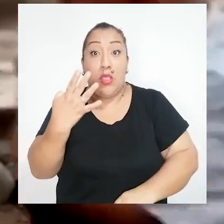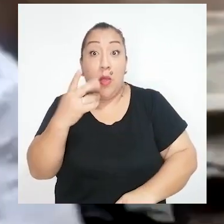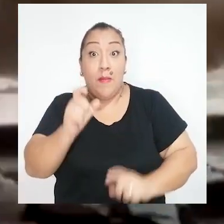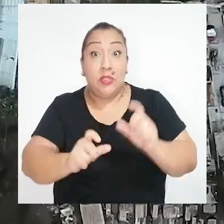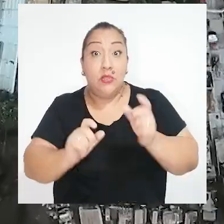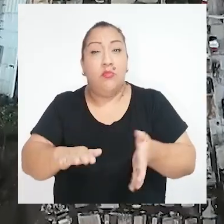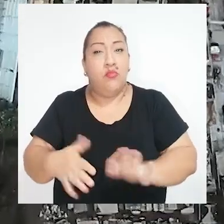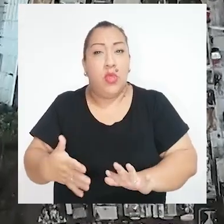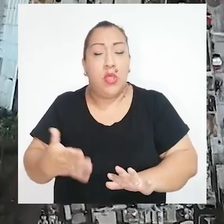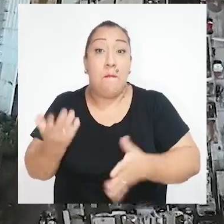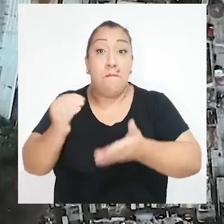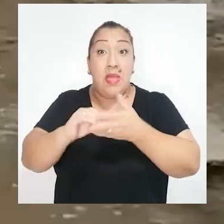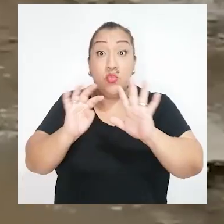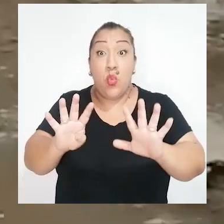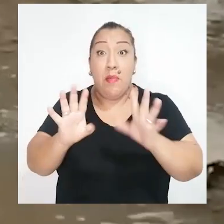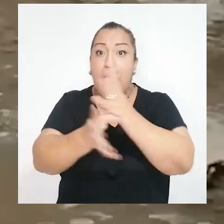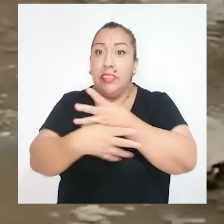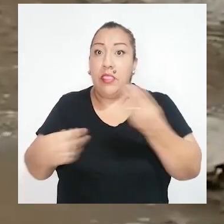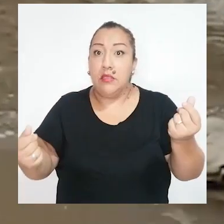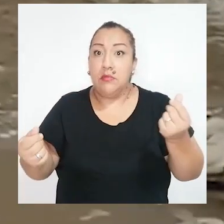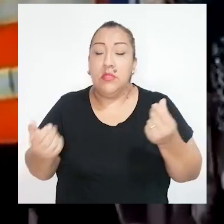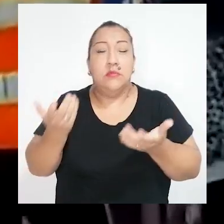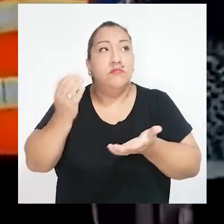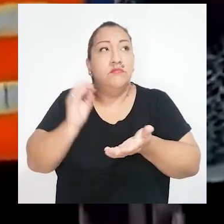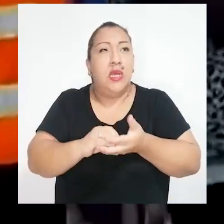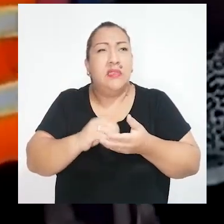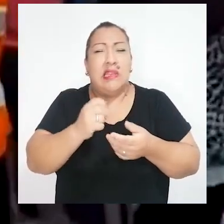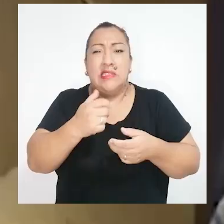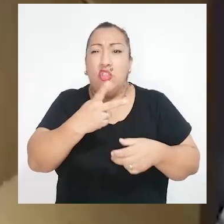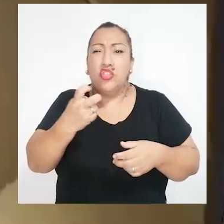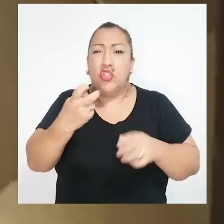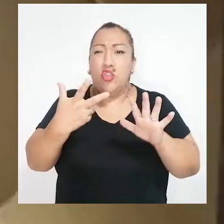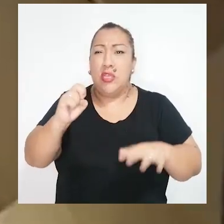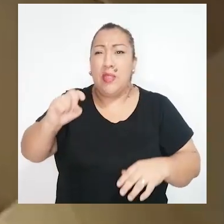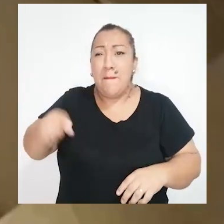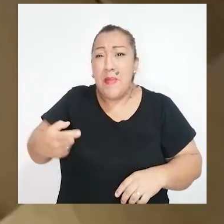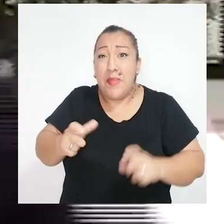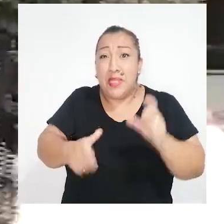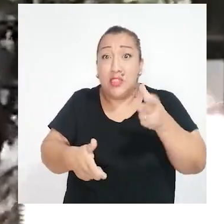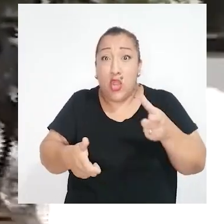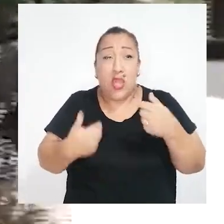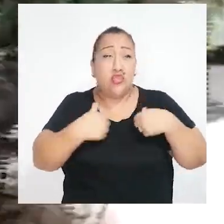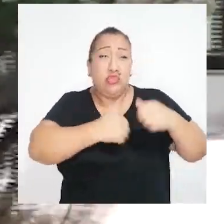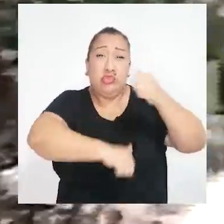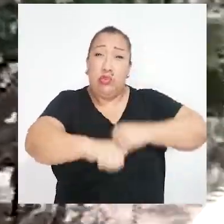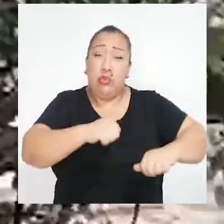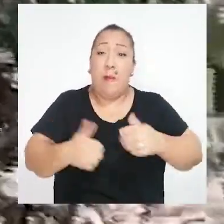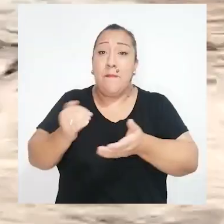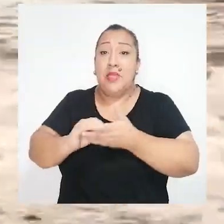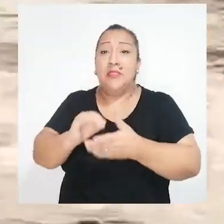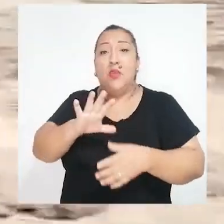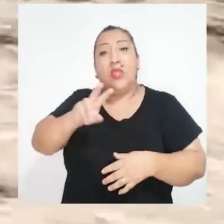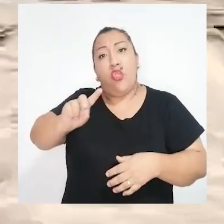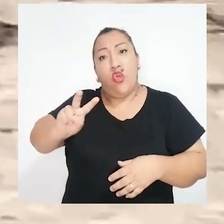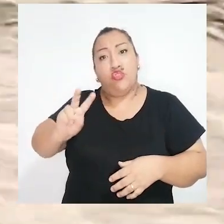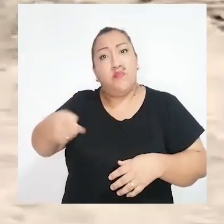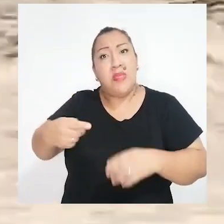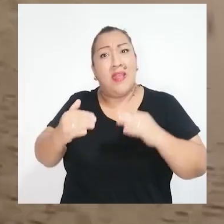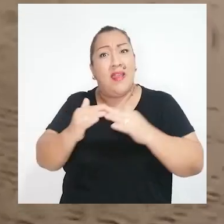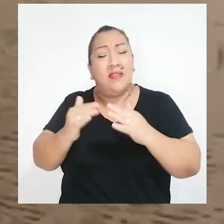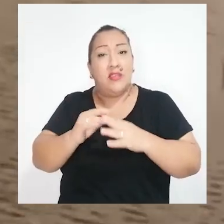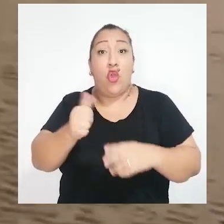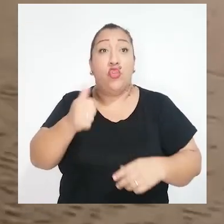muerte de 84 personas y otras 9 se encuentran desaparecidas. Vienen afectando más de 280 mil peruanos, causando daños en más de